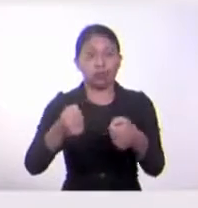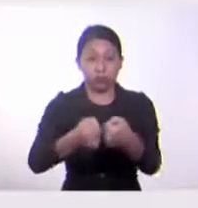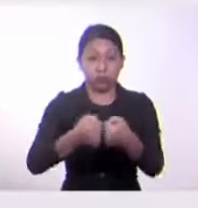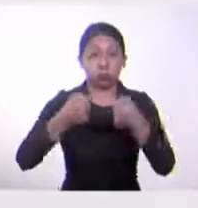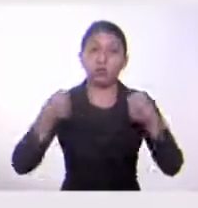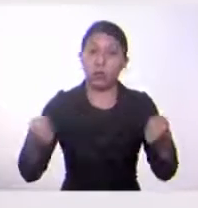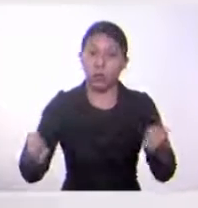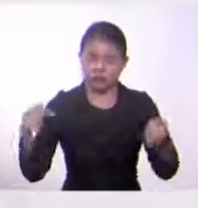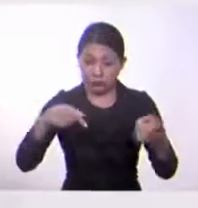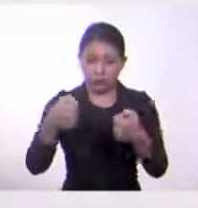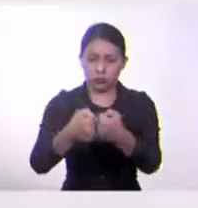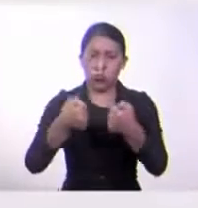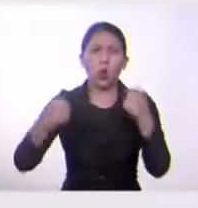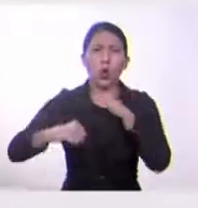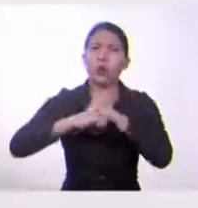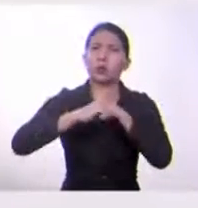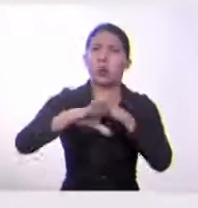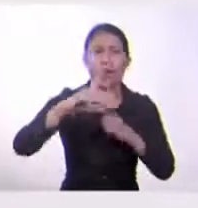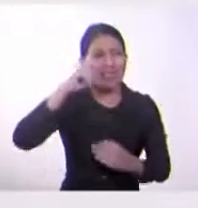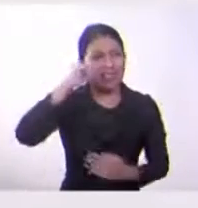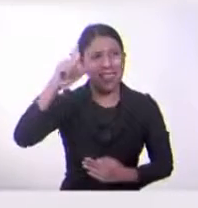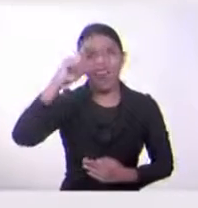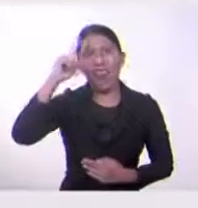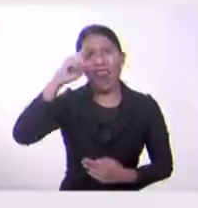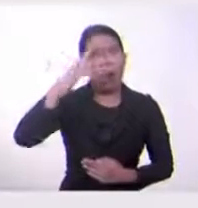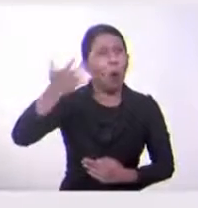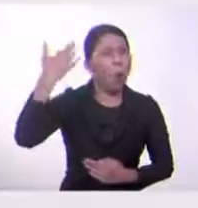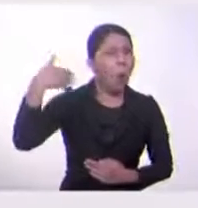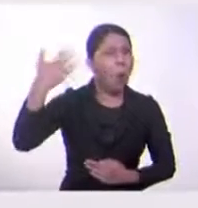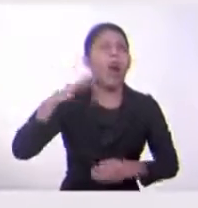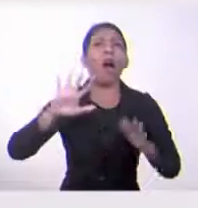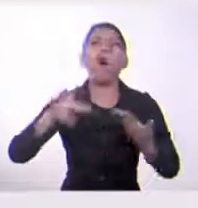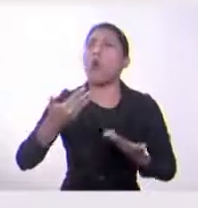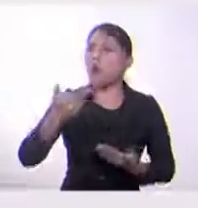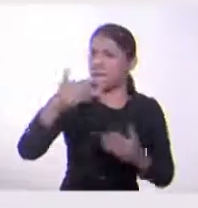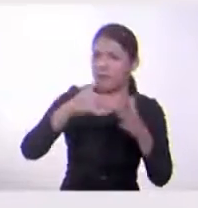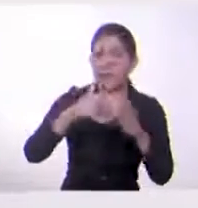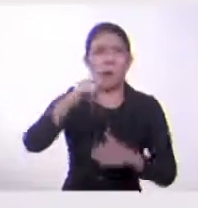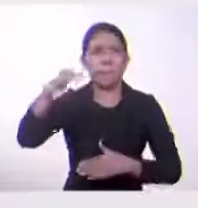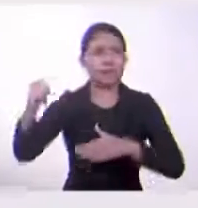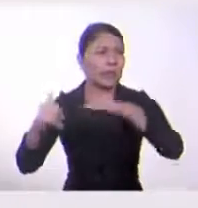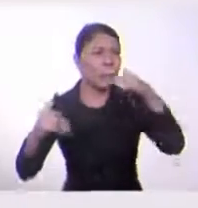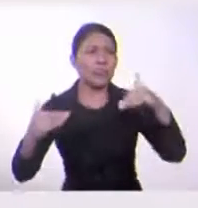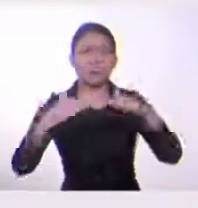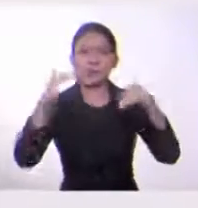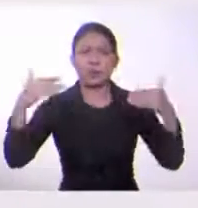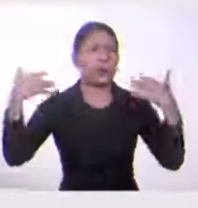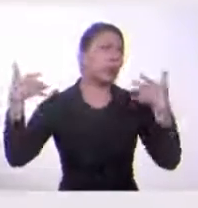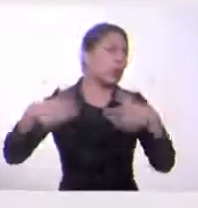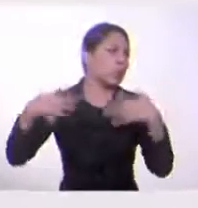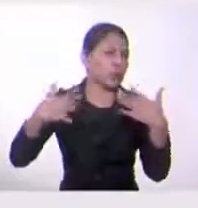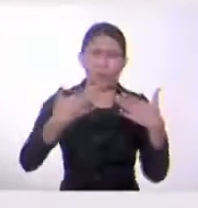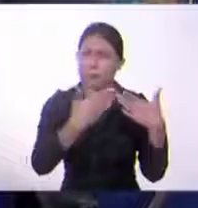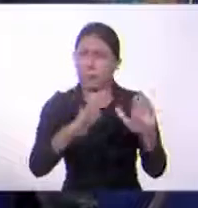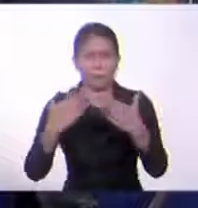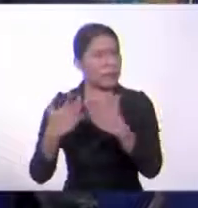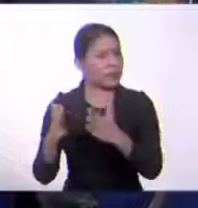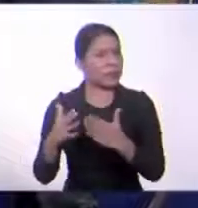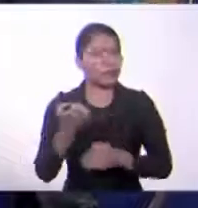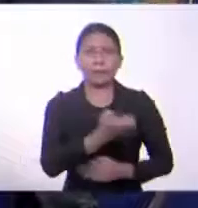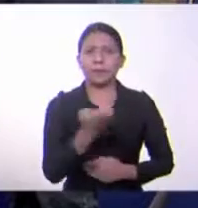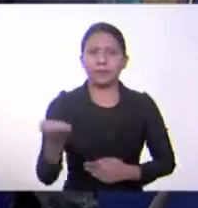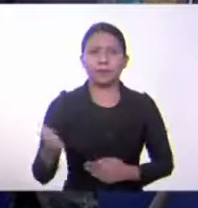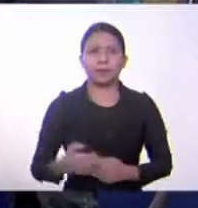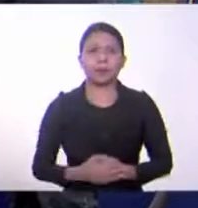esto difundía las ideas de lo que estaba sucediendo en otros lados. En fin, fue una serie de elementos, no todos